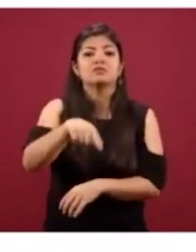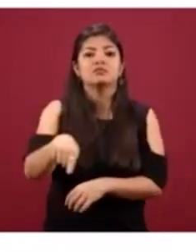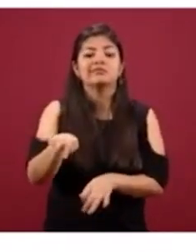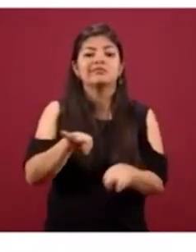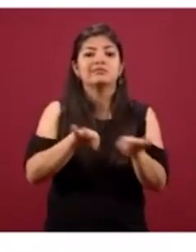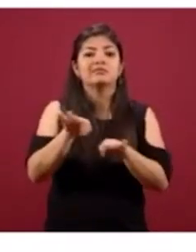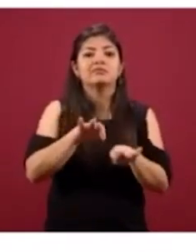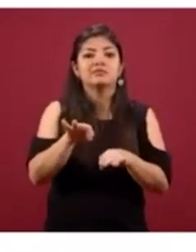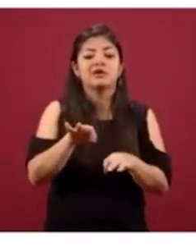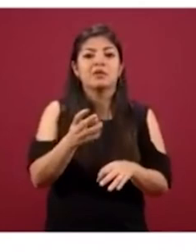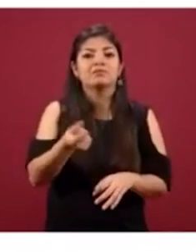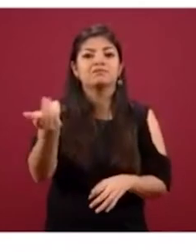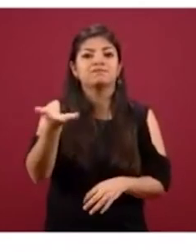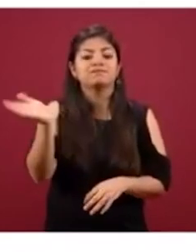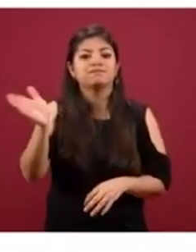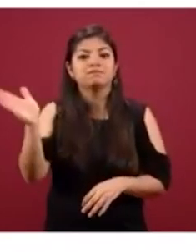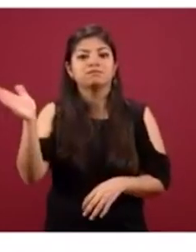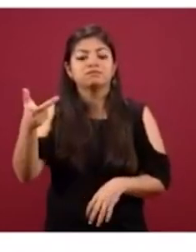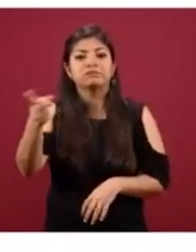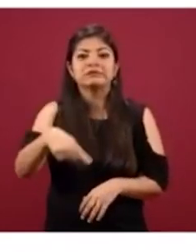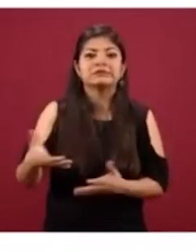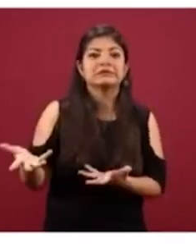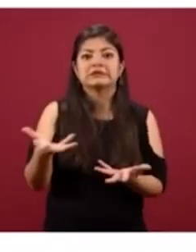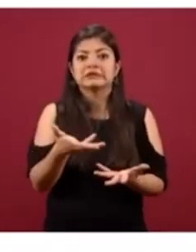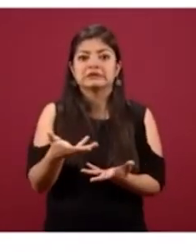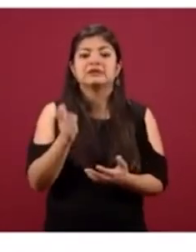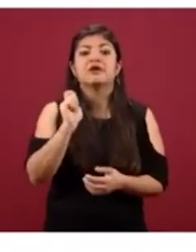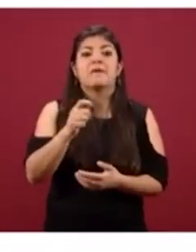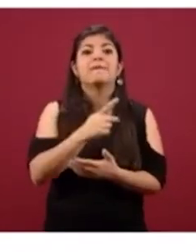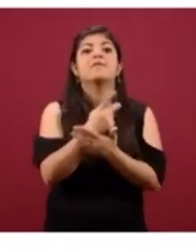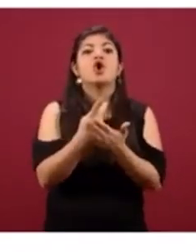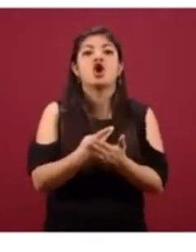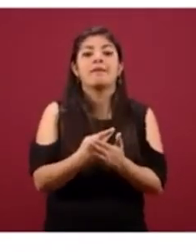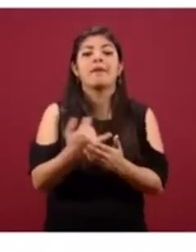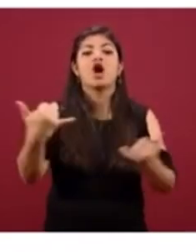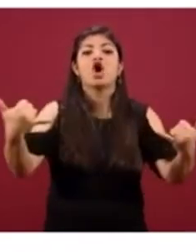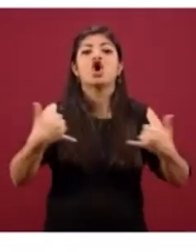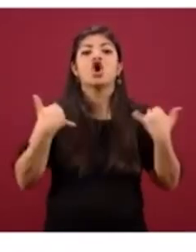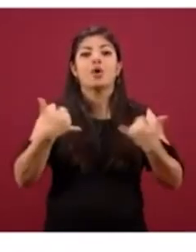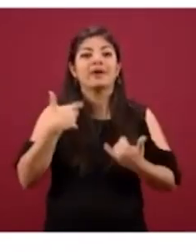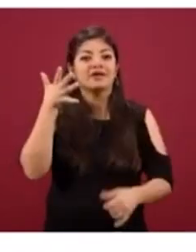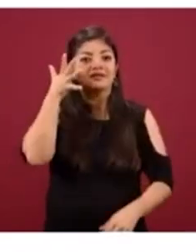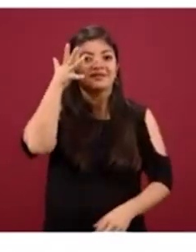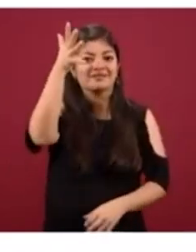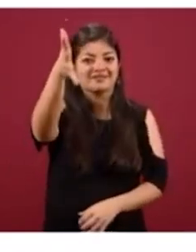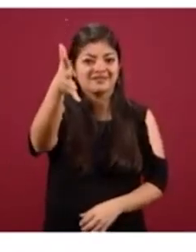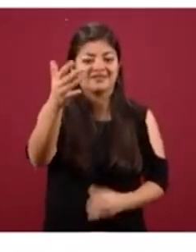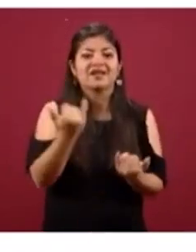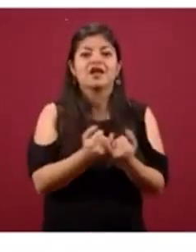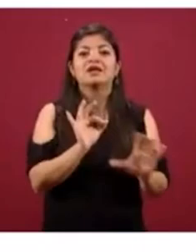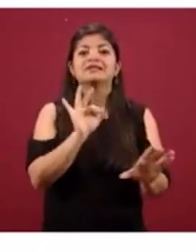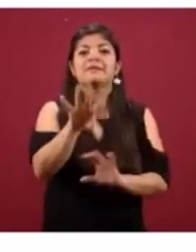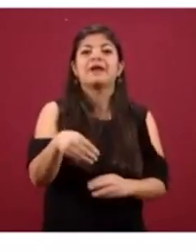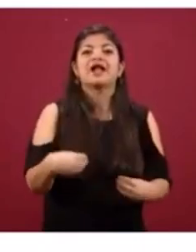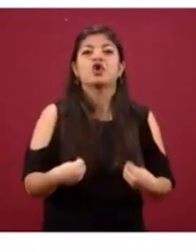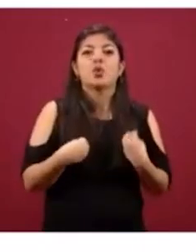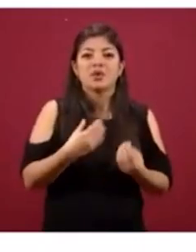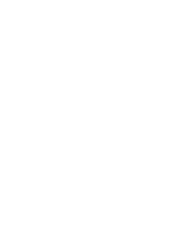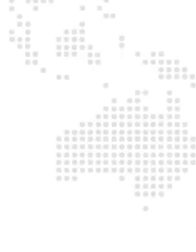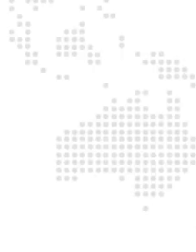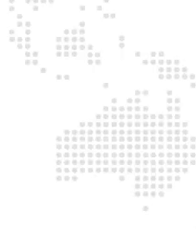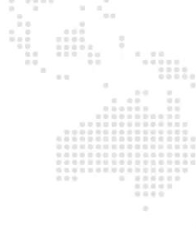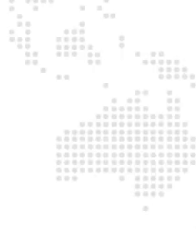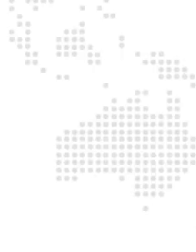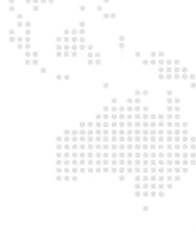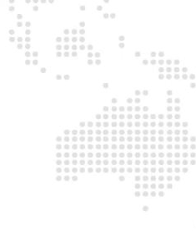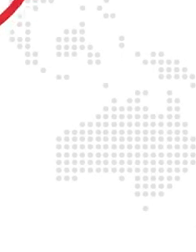con el programa de Jóvenes Construyendo el Futuro y en el campo con Sembrando Vida, con Producción para el Bienestar.